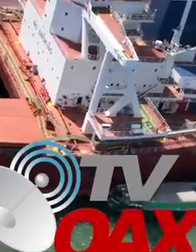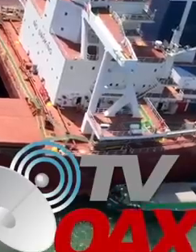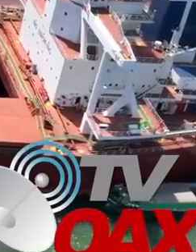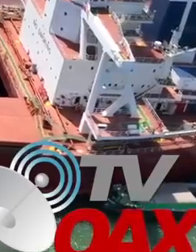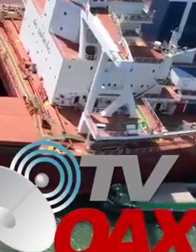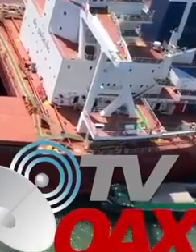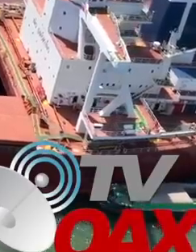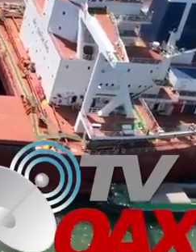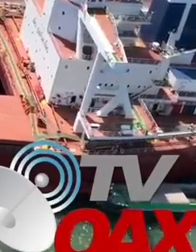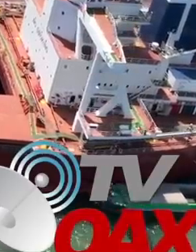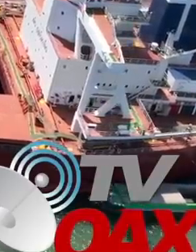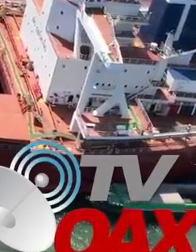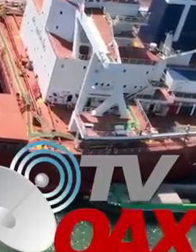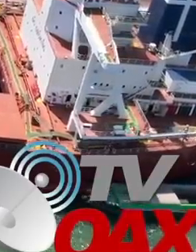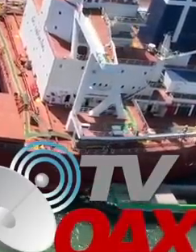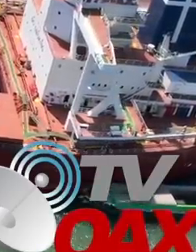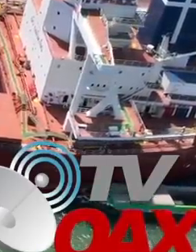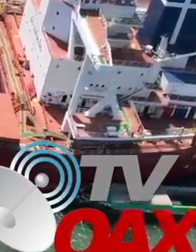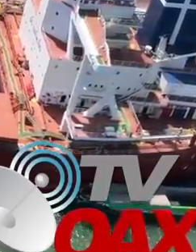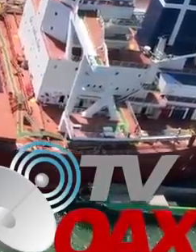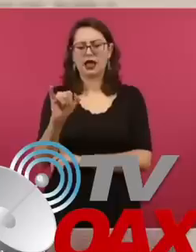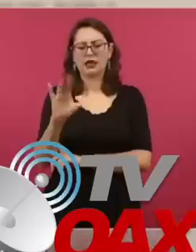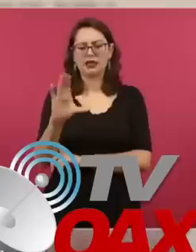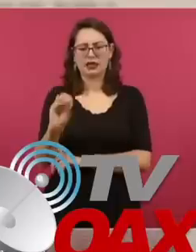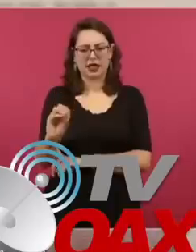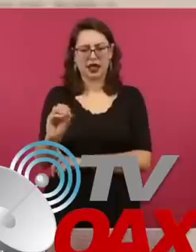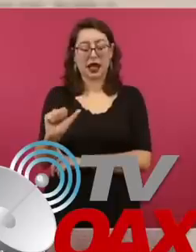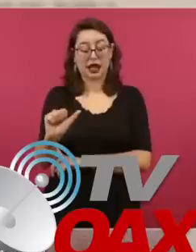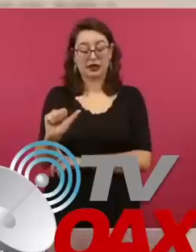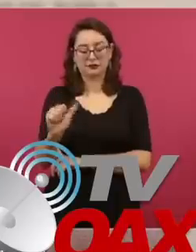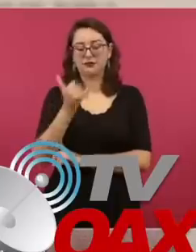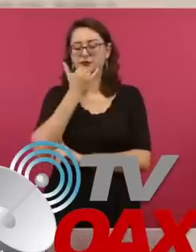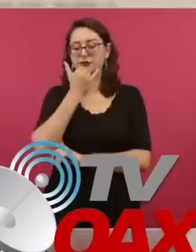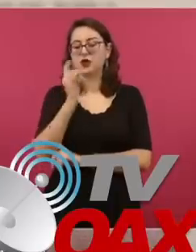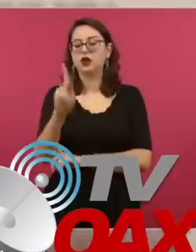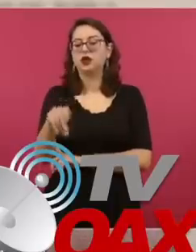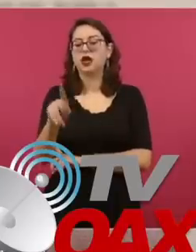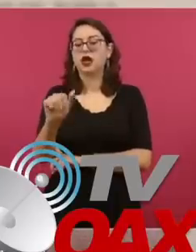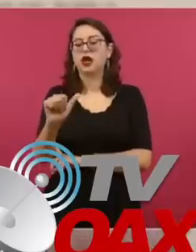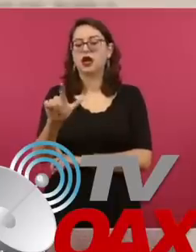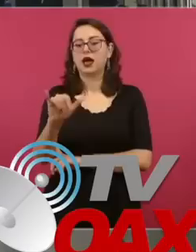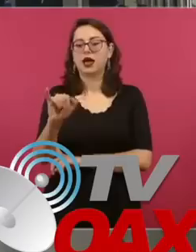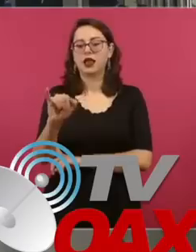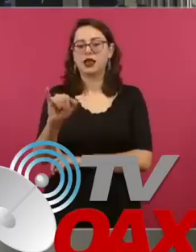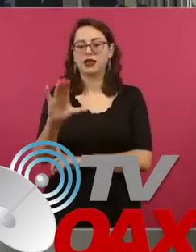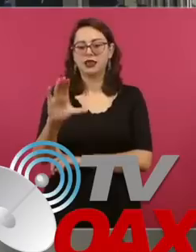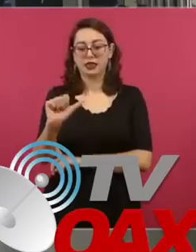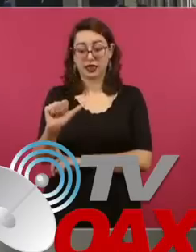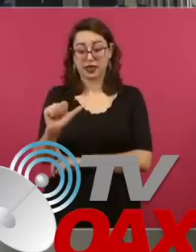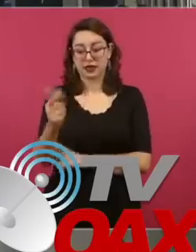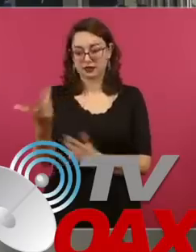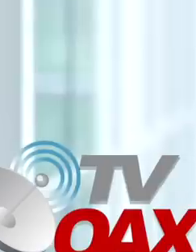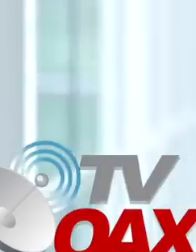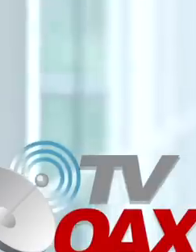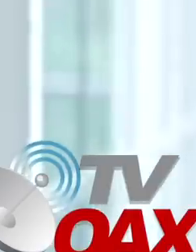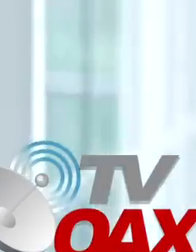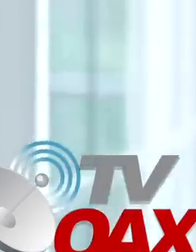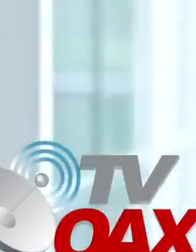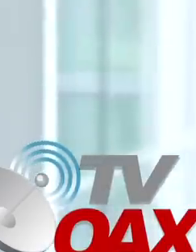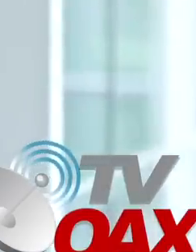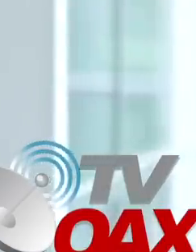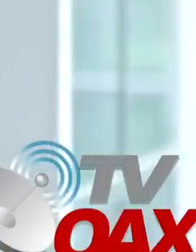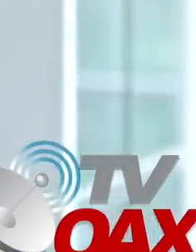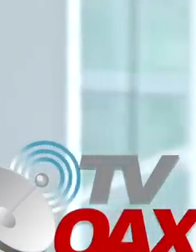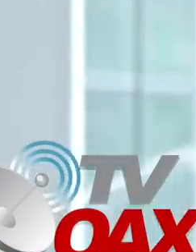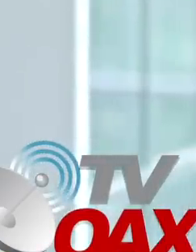El presidente de México, Andrés Manuel López Obrador, ya tiene la solución en la mano y espera